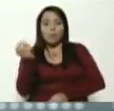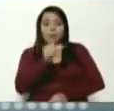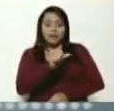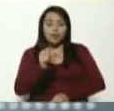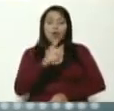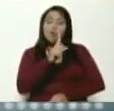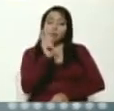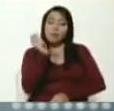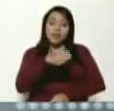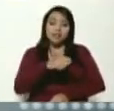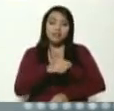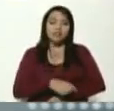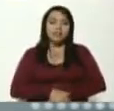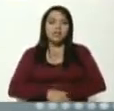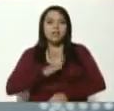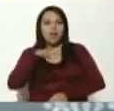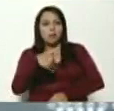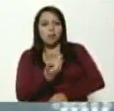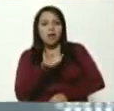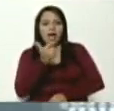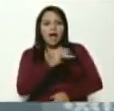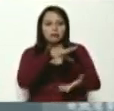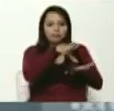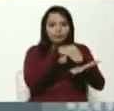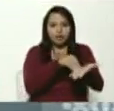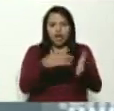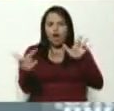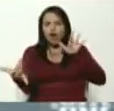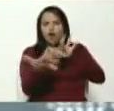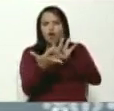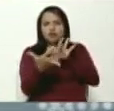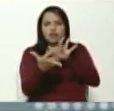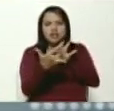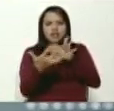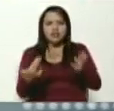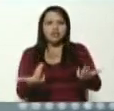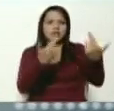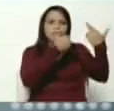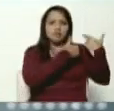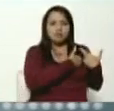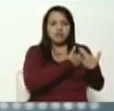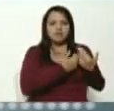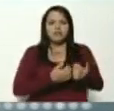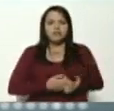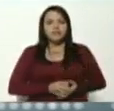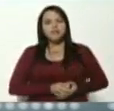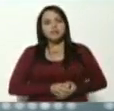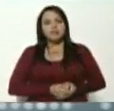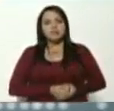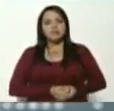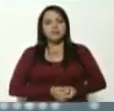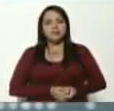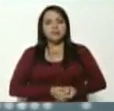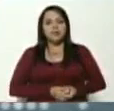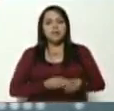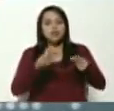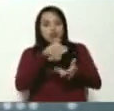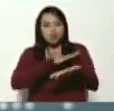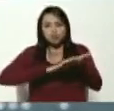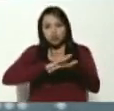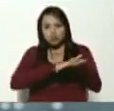todos podamos ponernos en contacto con los funcionarios, aspiramos que se solvente